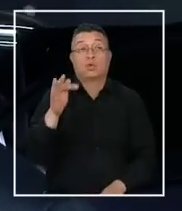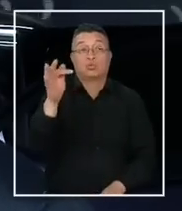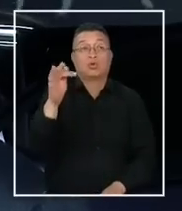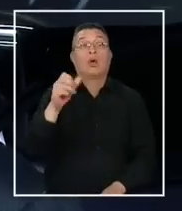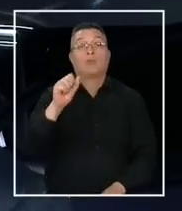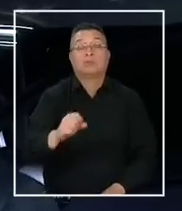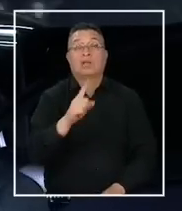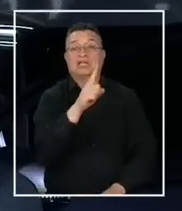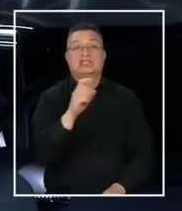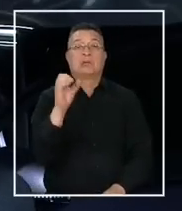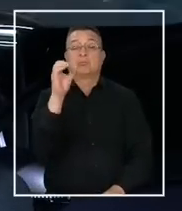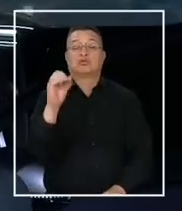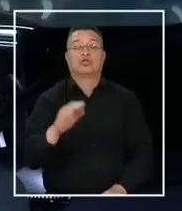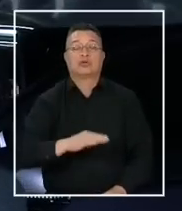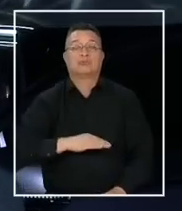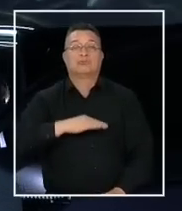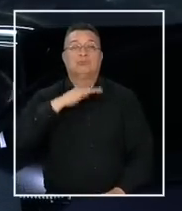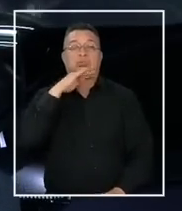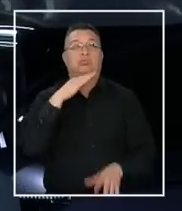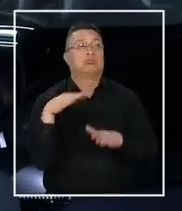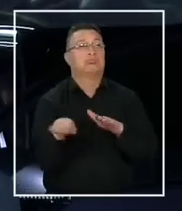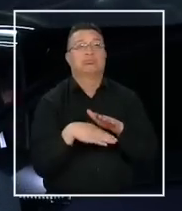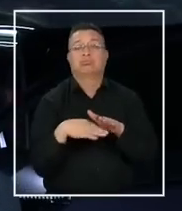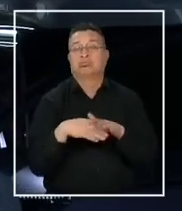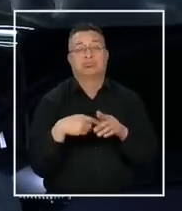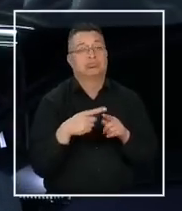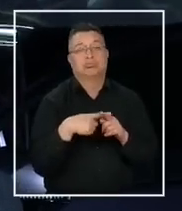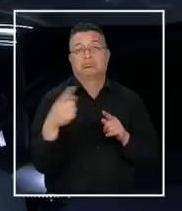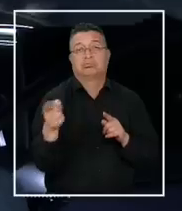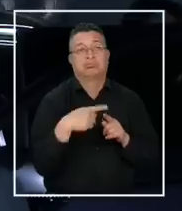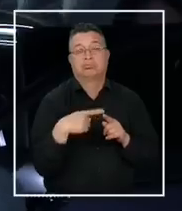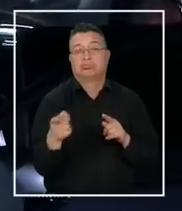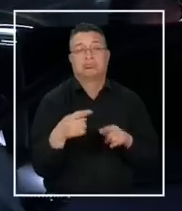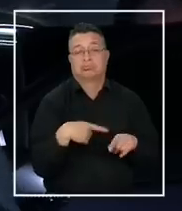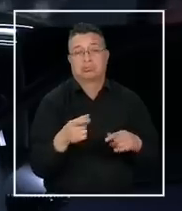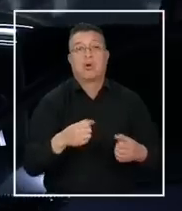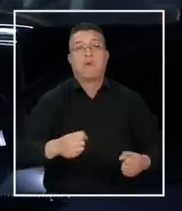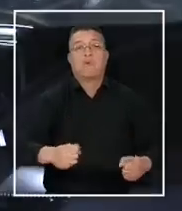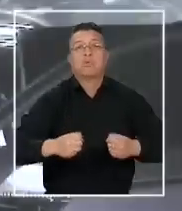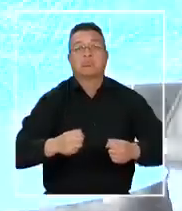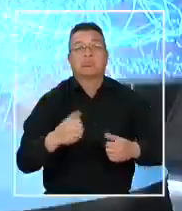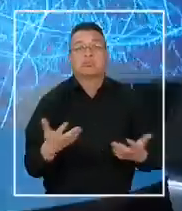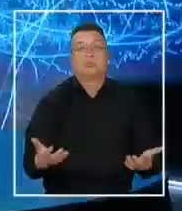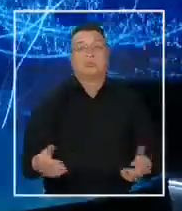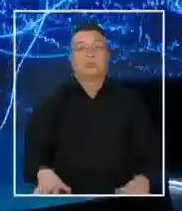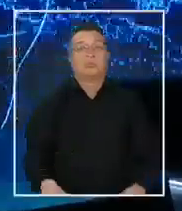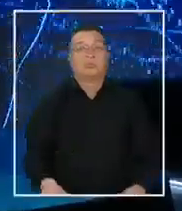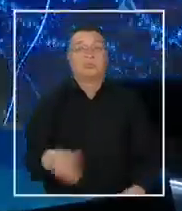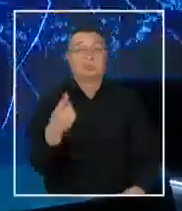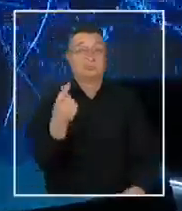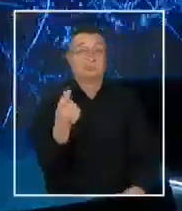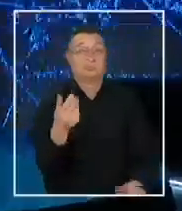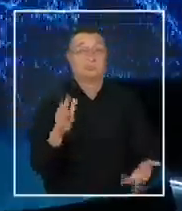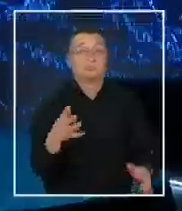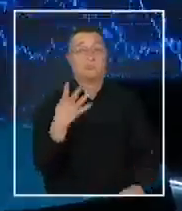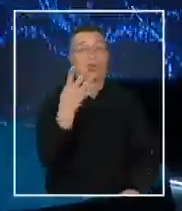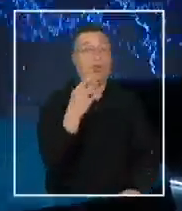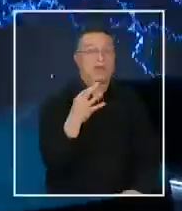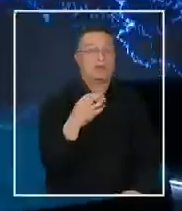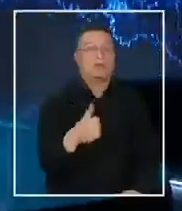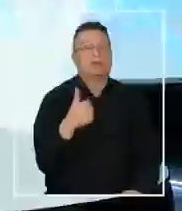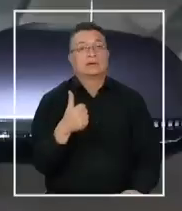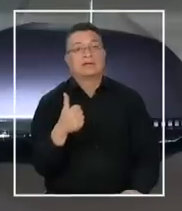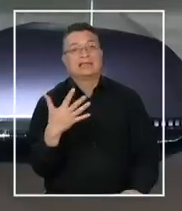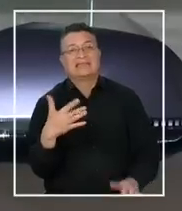a tener el 100% de la duración o de la capacidad de la batería. Su precio se ubicará entre 40 y